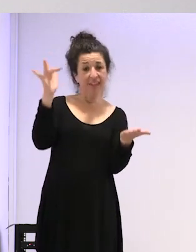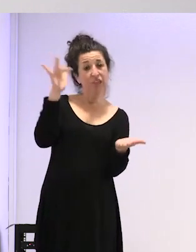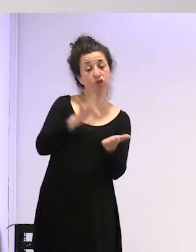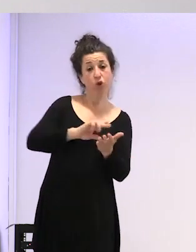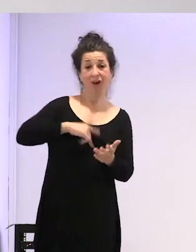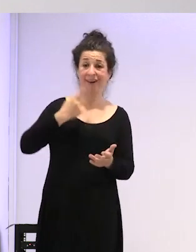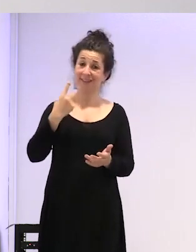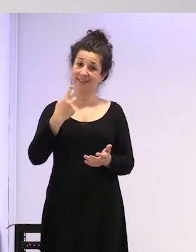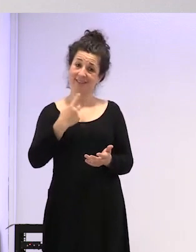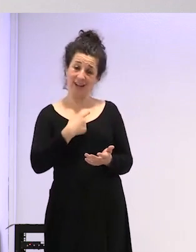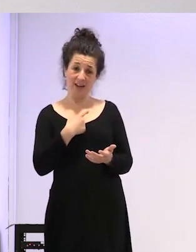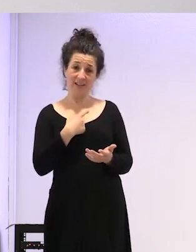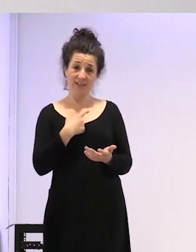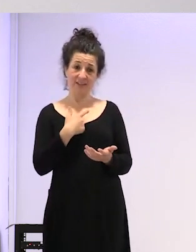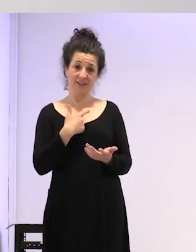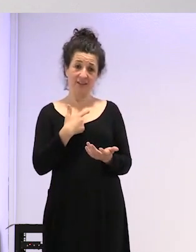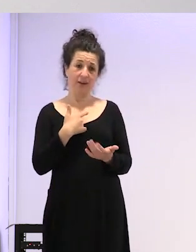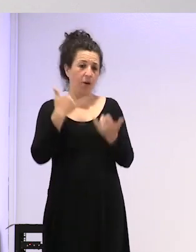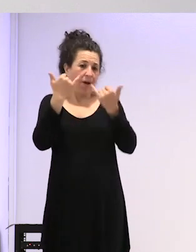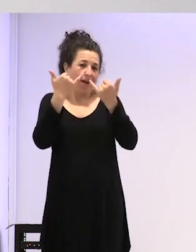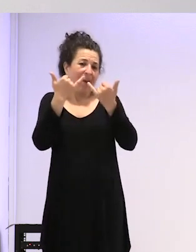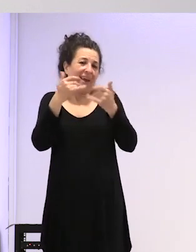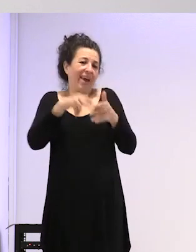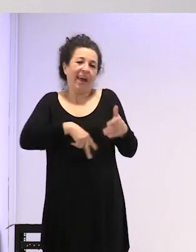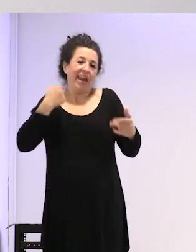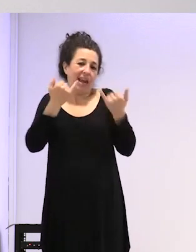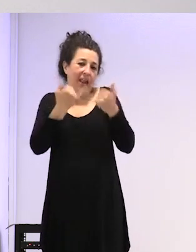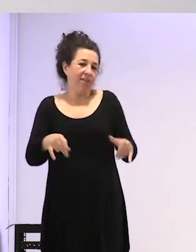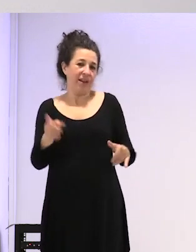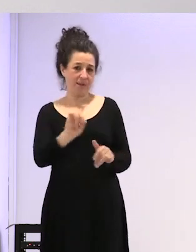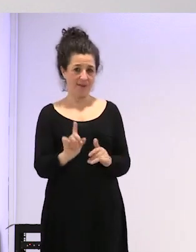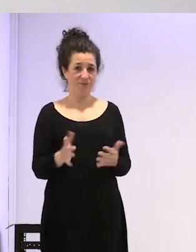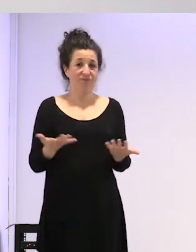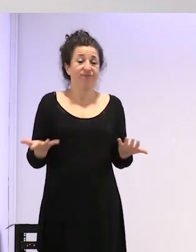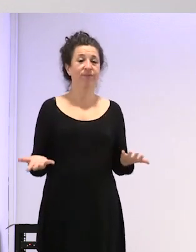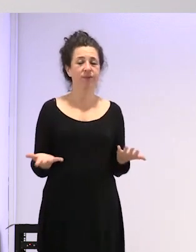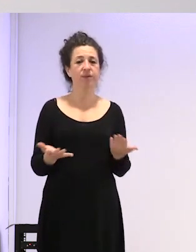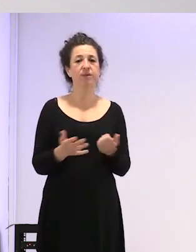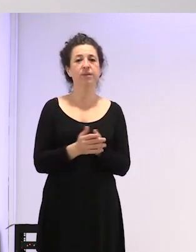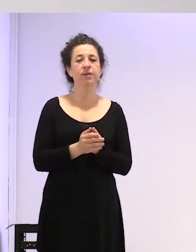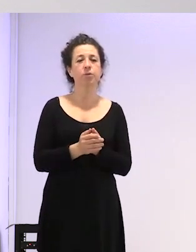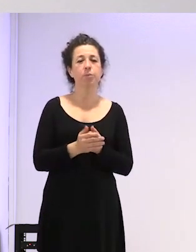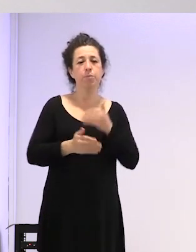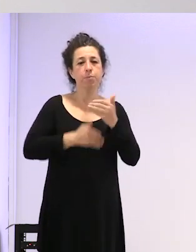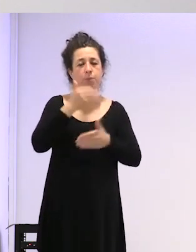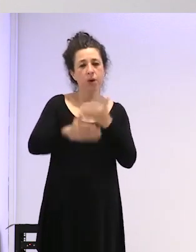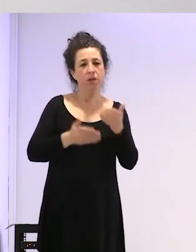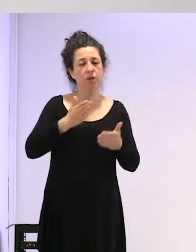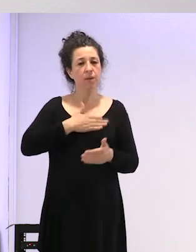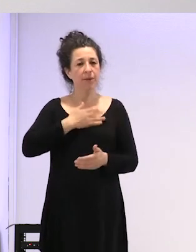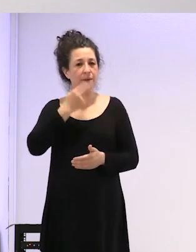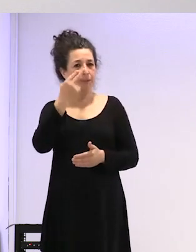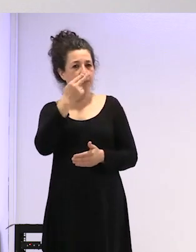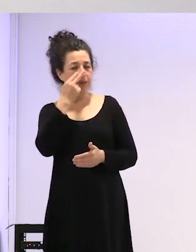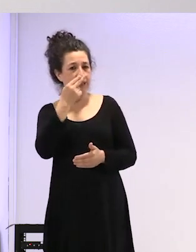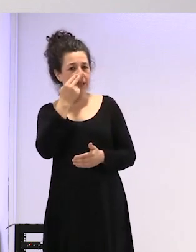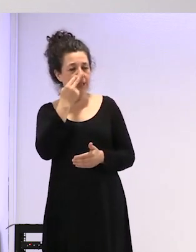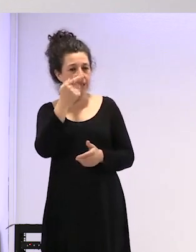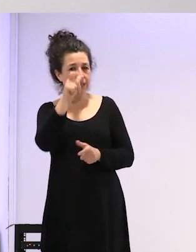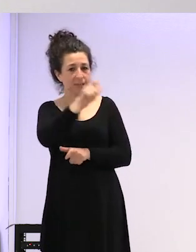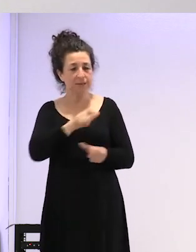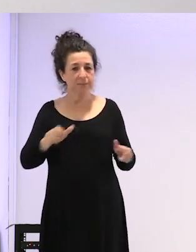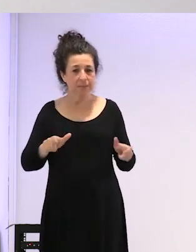no se celebra en general también hay un proceso para mí muy interesante que el proceso de las personas que